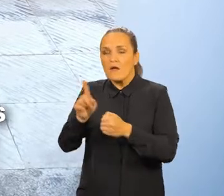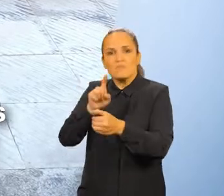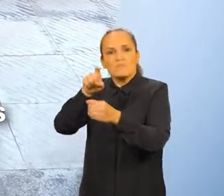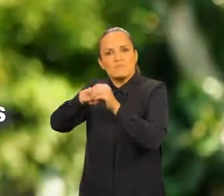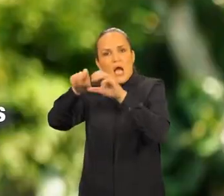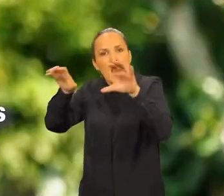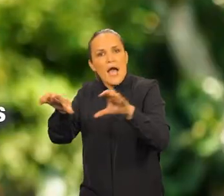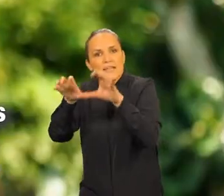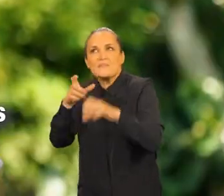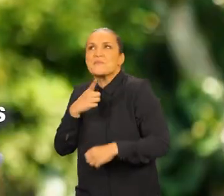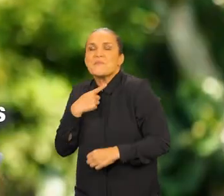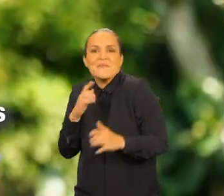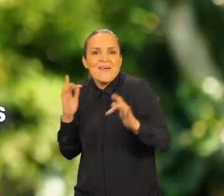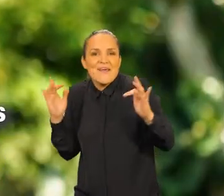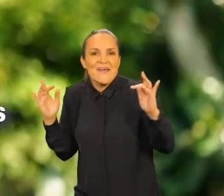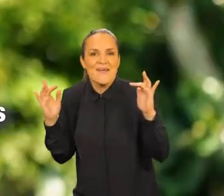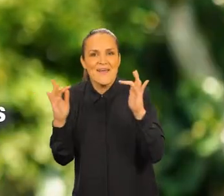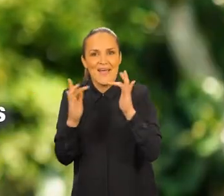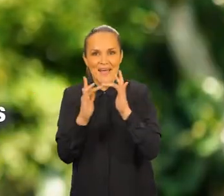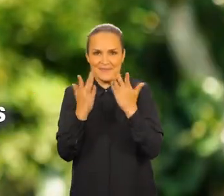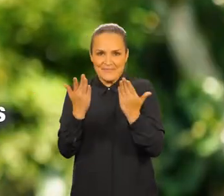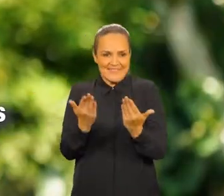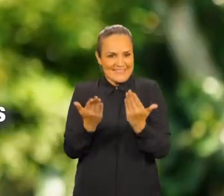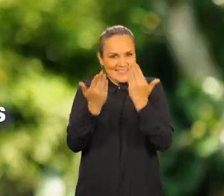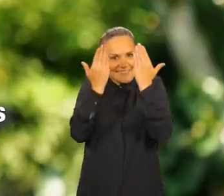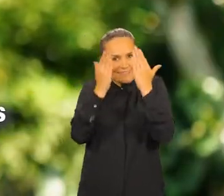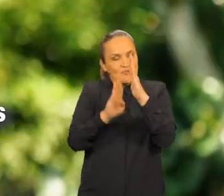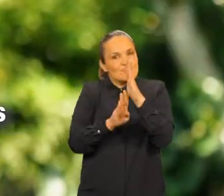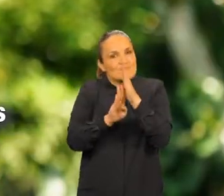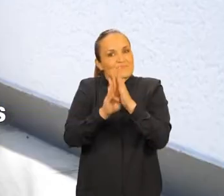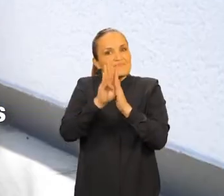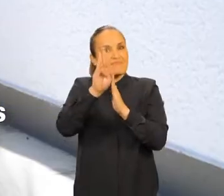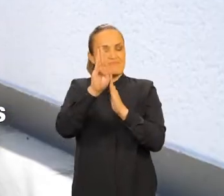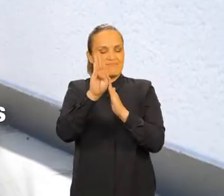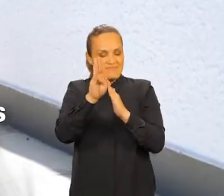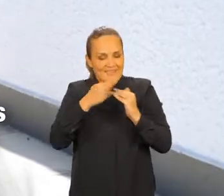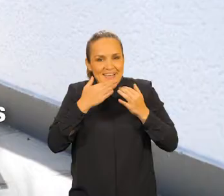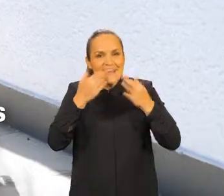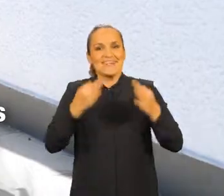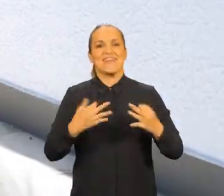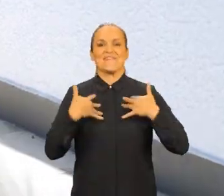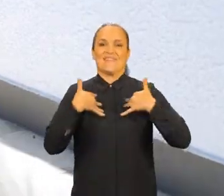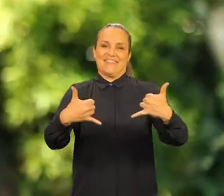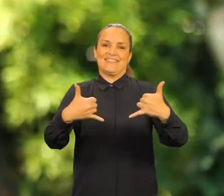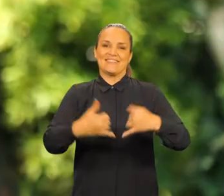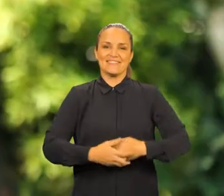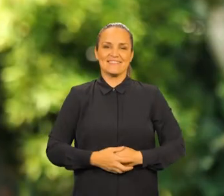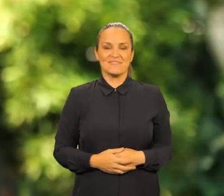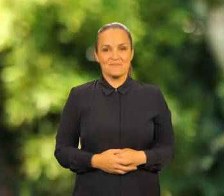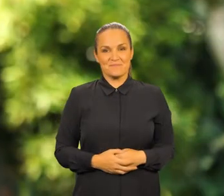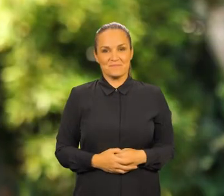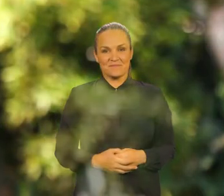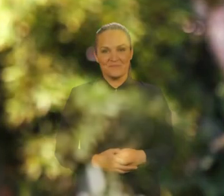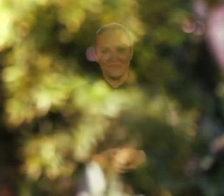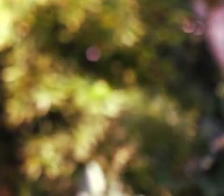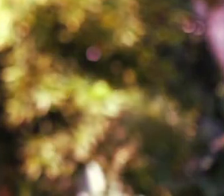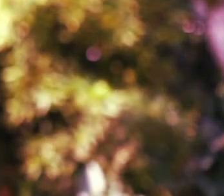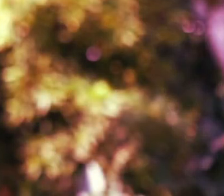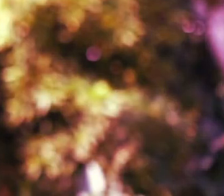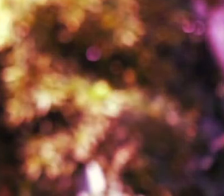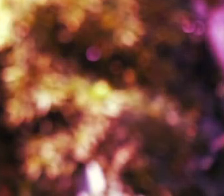esas actividades que a nosotros nos gustan es indispensable para decir que realmente somos felices.